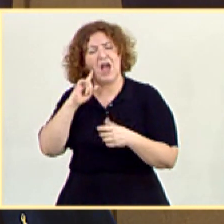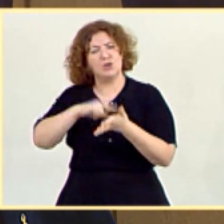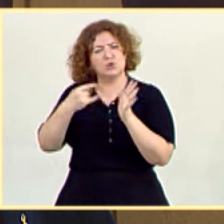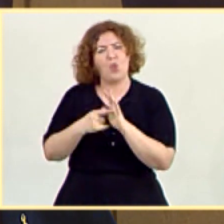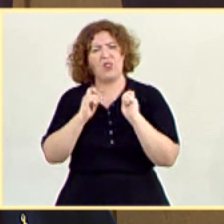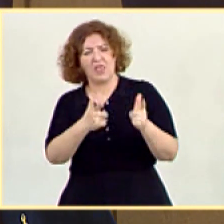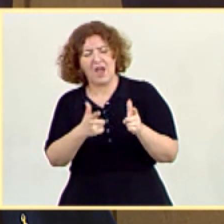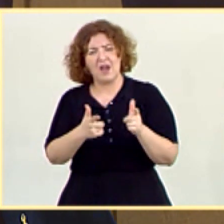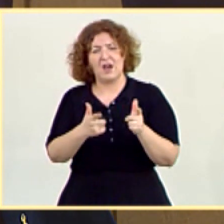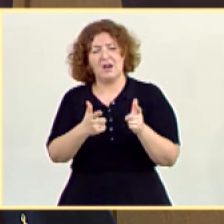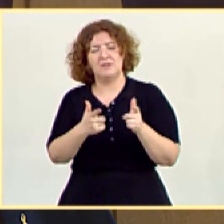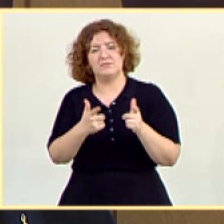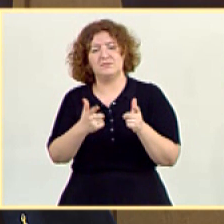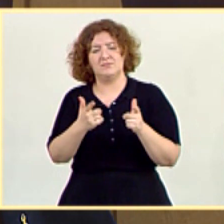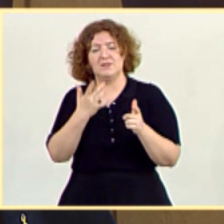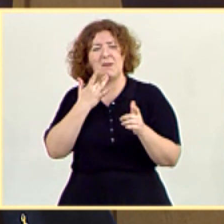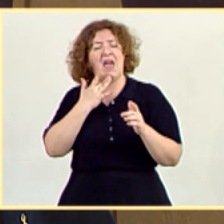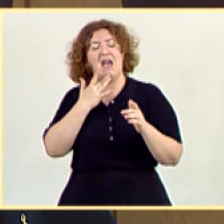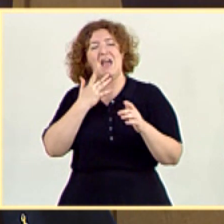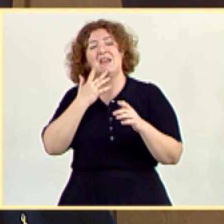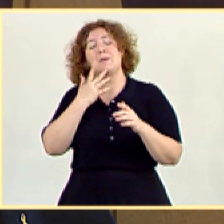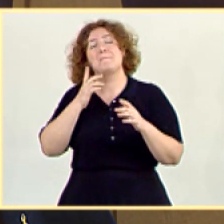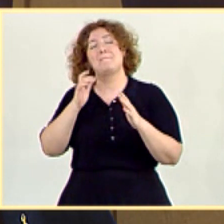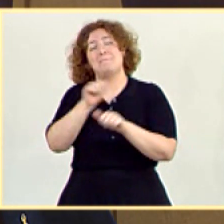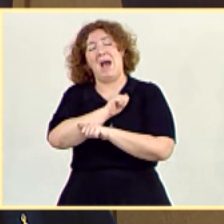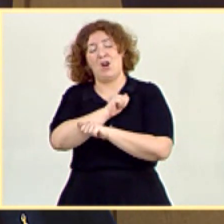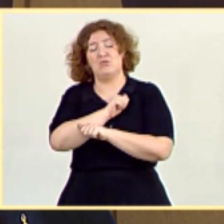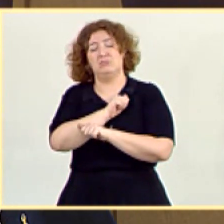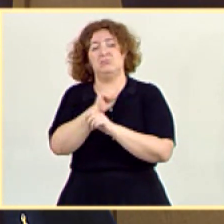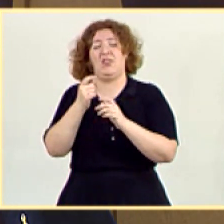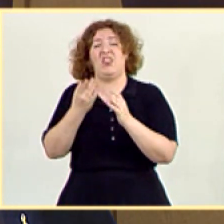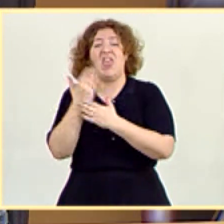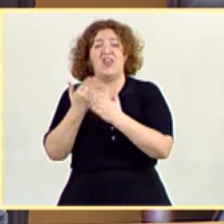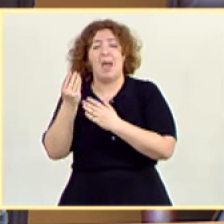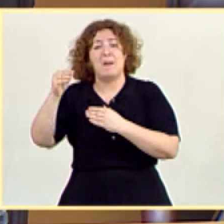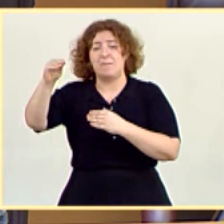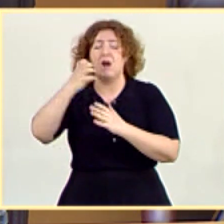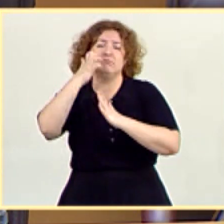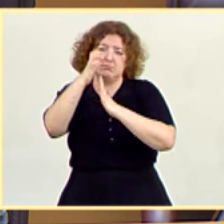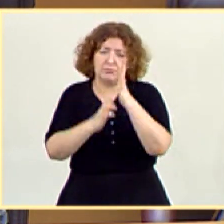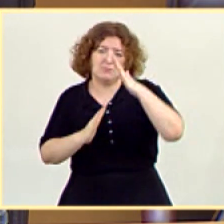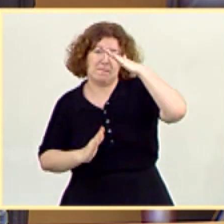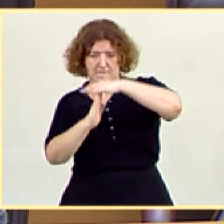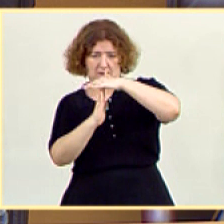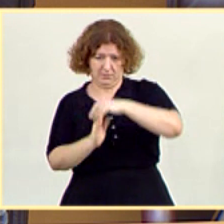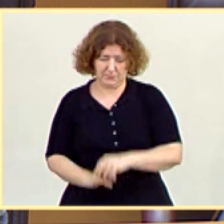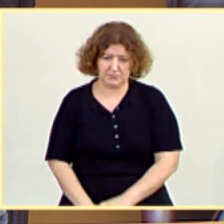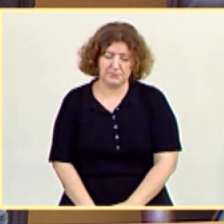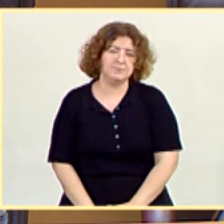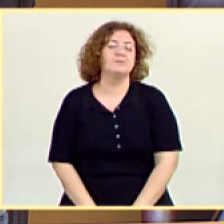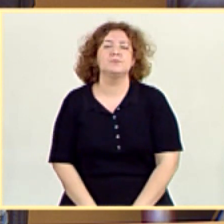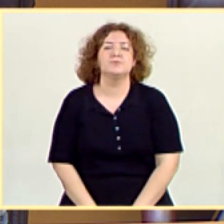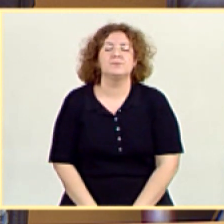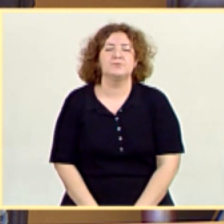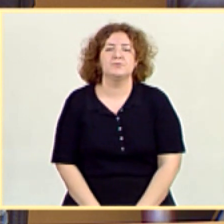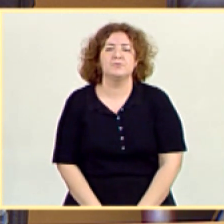a la propuesta de Esquerra Republicana de parar el reloj de la prestación de desempleo. Gracias. Gracias, señoría. Tiene la palabra la señora ministra.